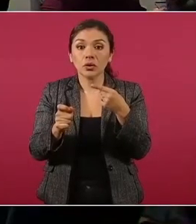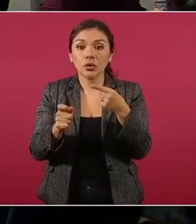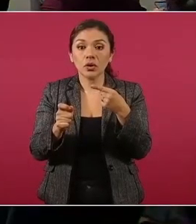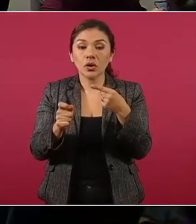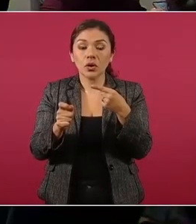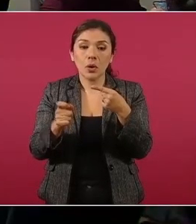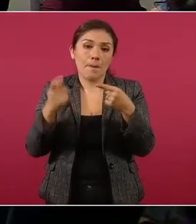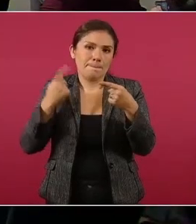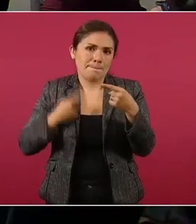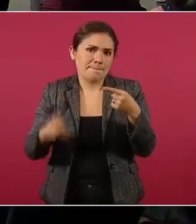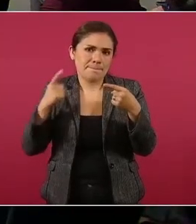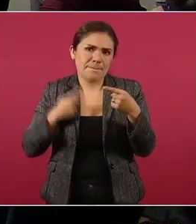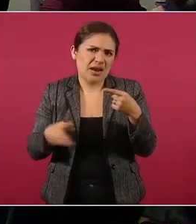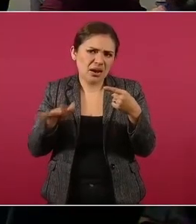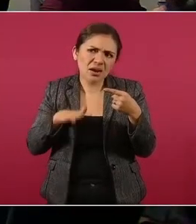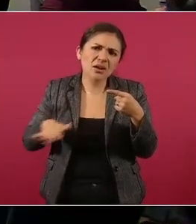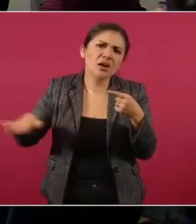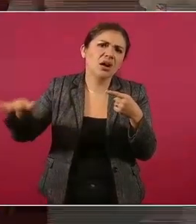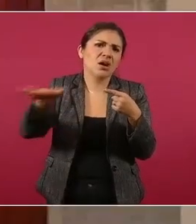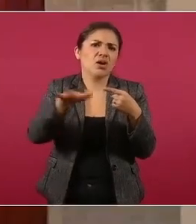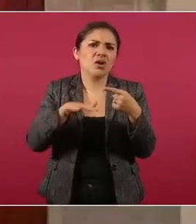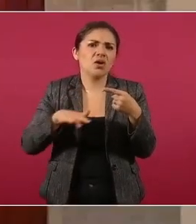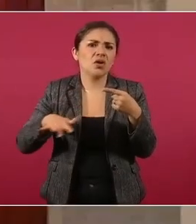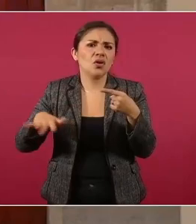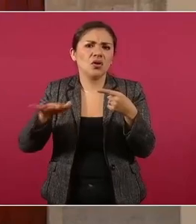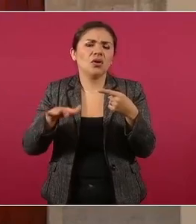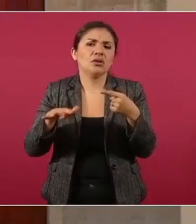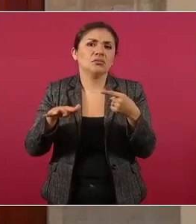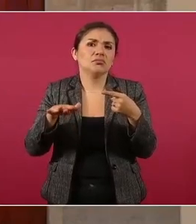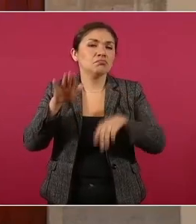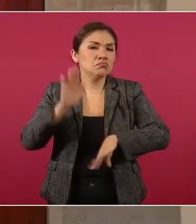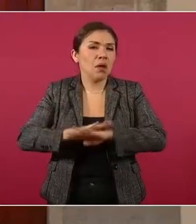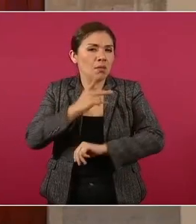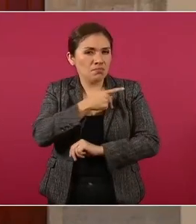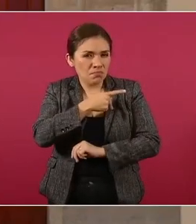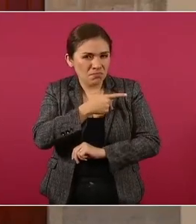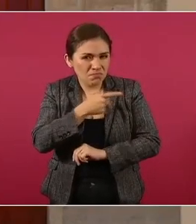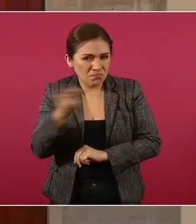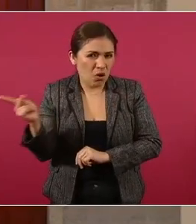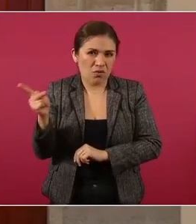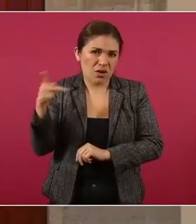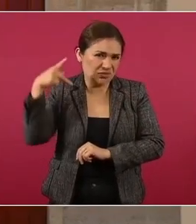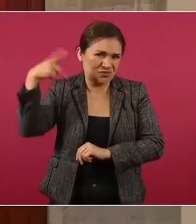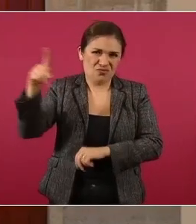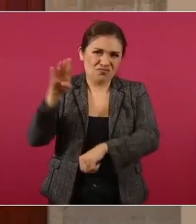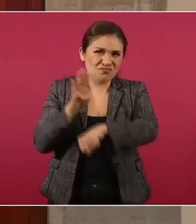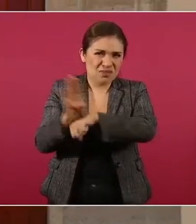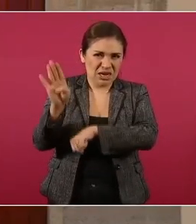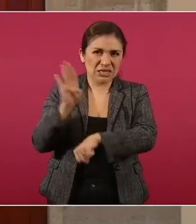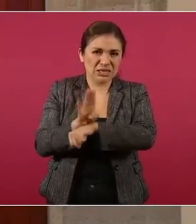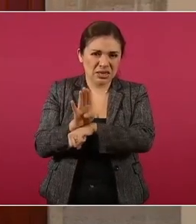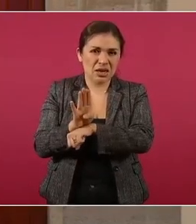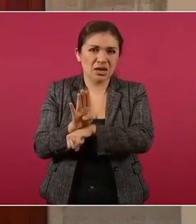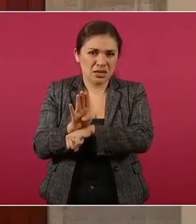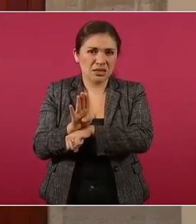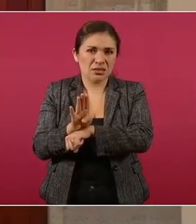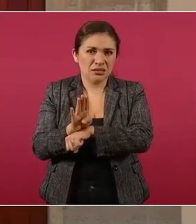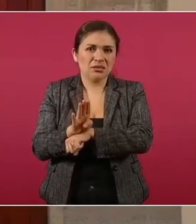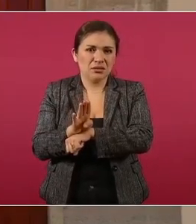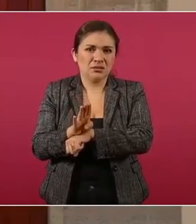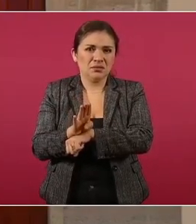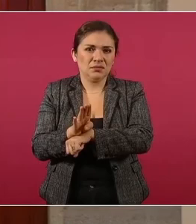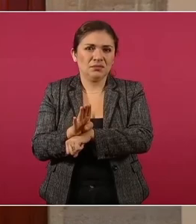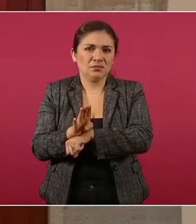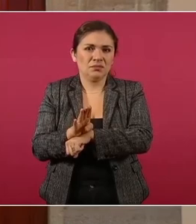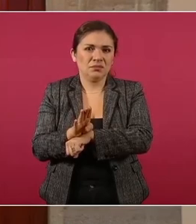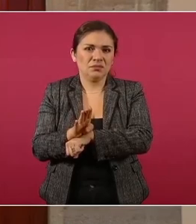el pueblo pobre de Brasil, la nobleza